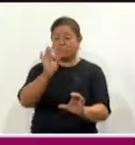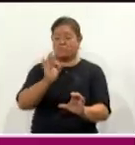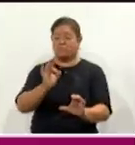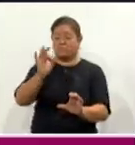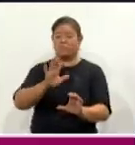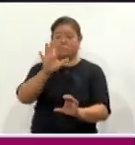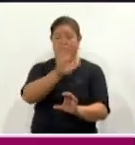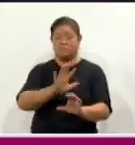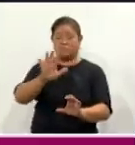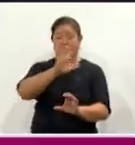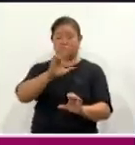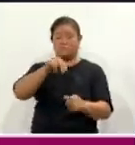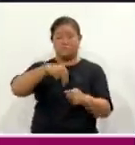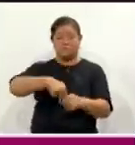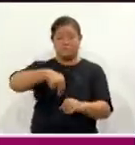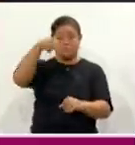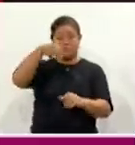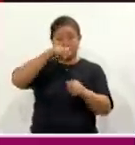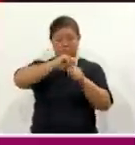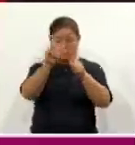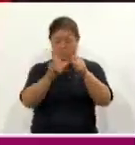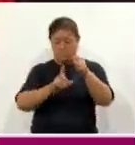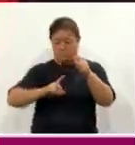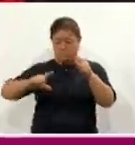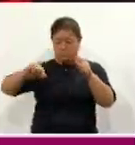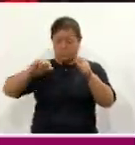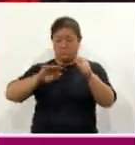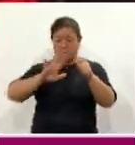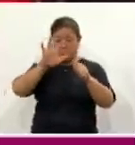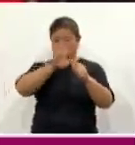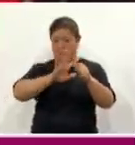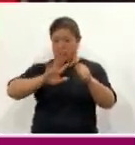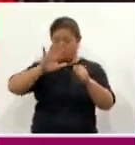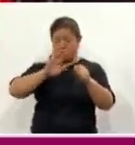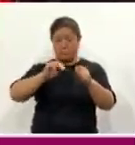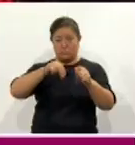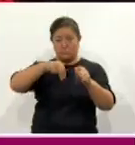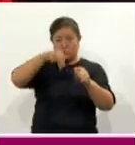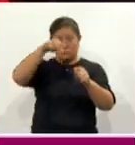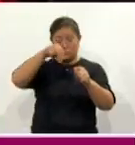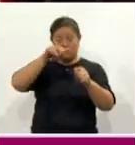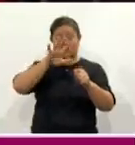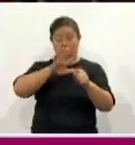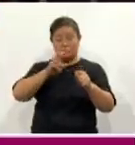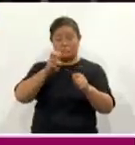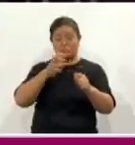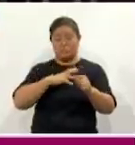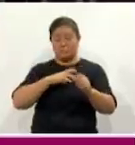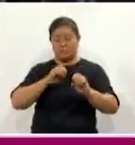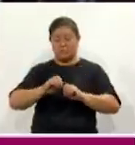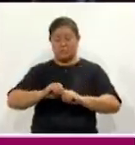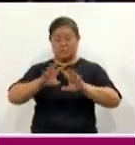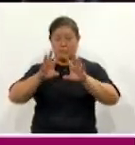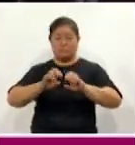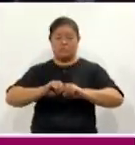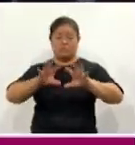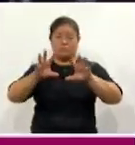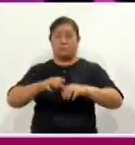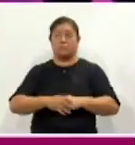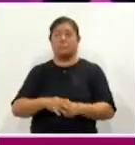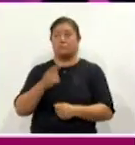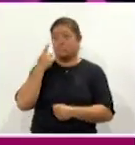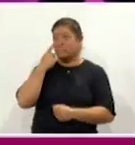para colonizar y culturizar toda la parte norte de nuestro país. Estamos observando esta